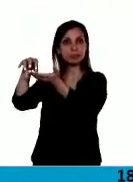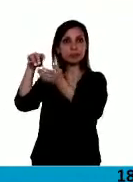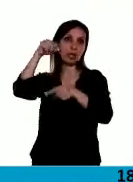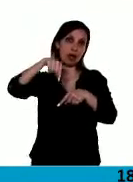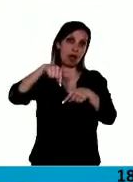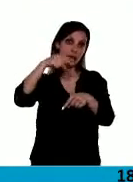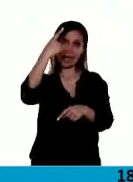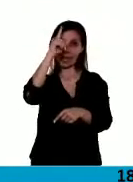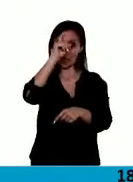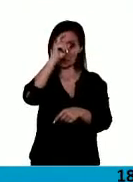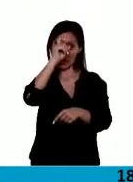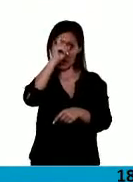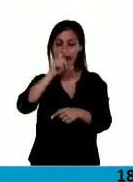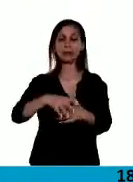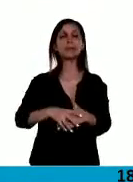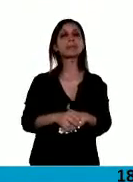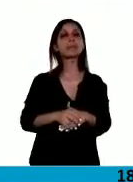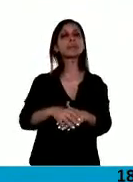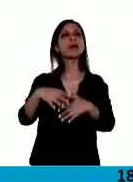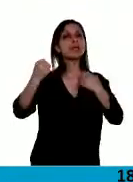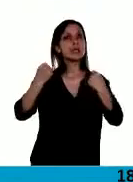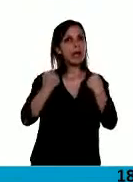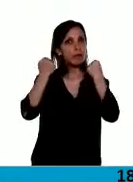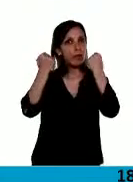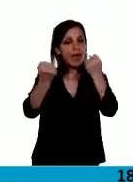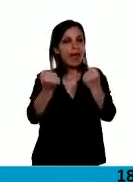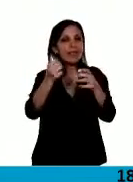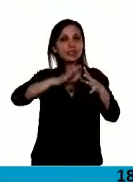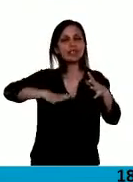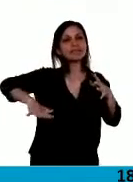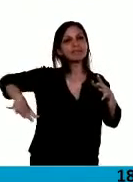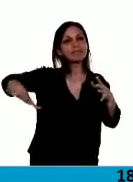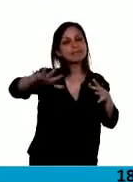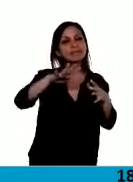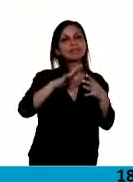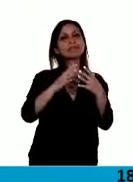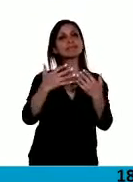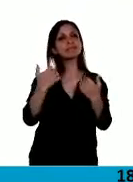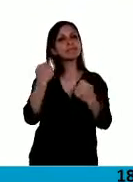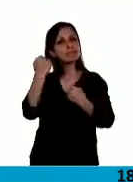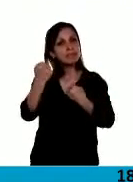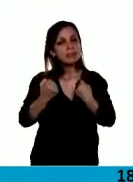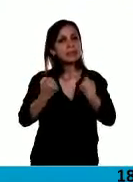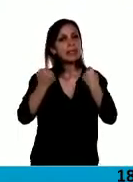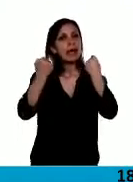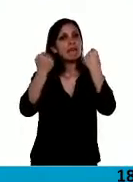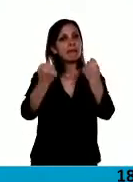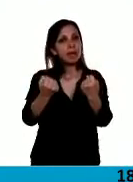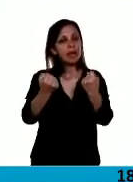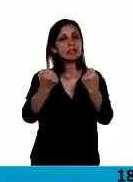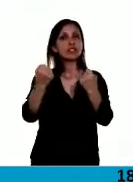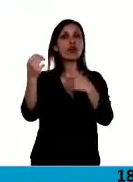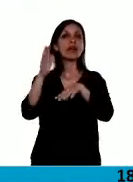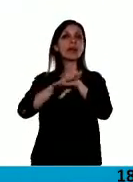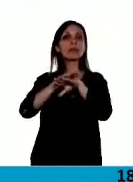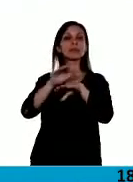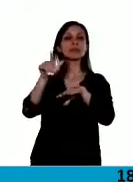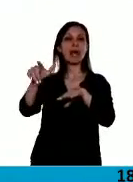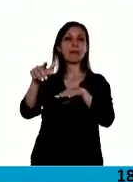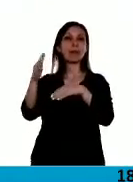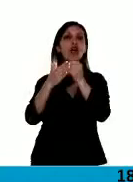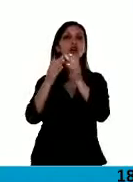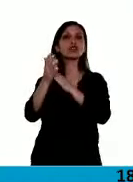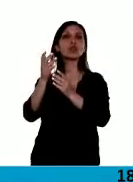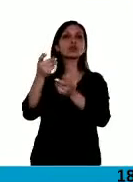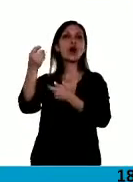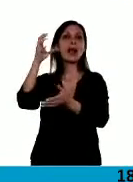con gran esfuerzo de toda la comuna, hecho por la constructora municipal, todos los empleados municipales y